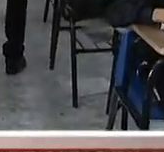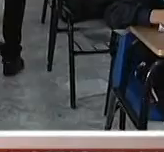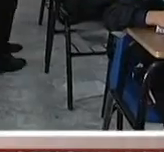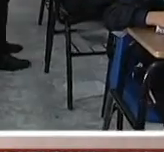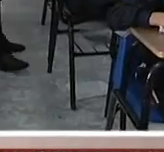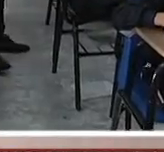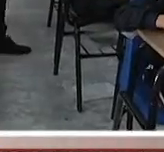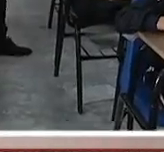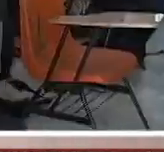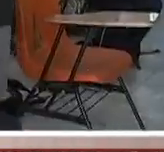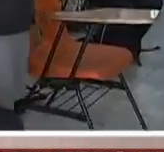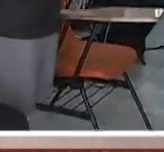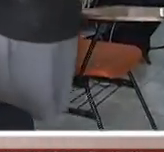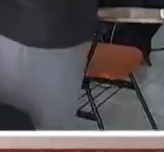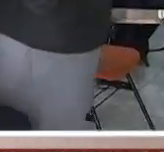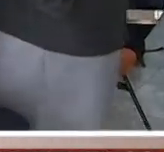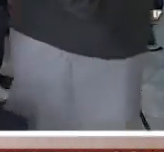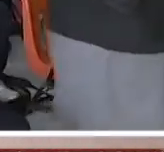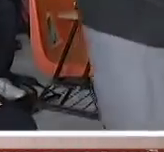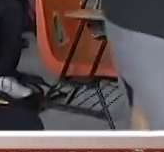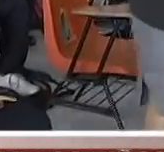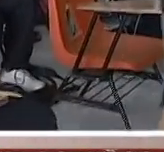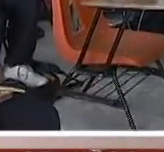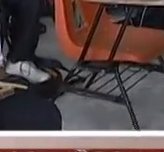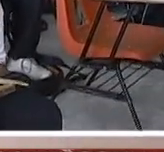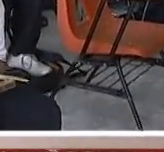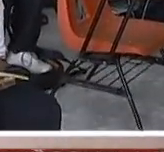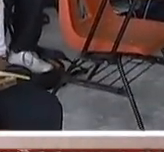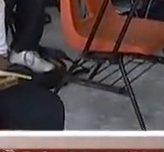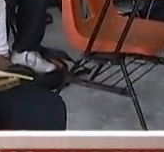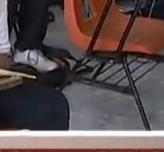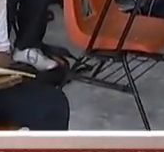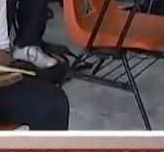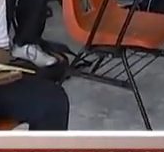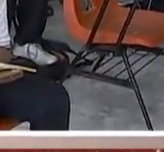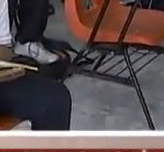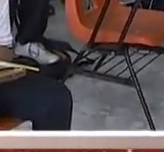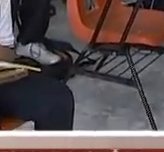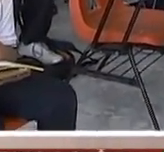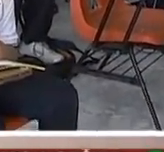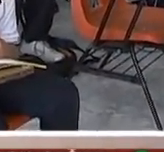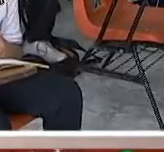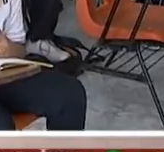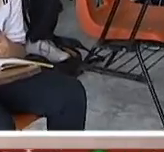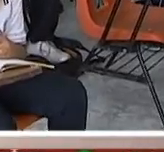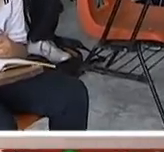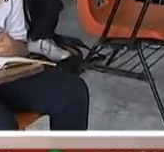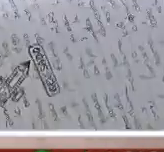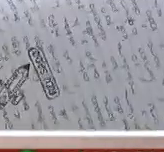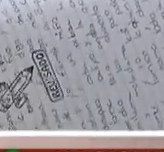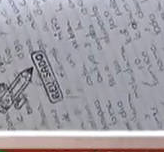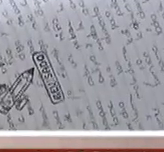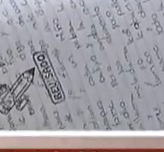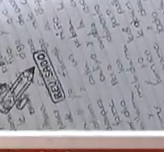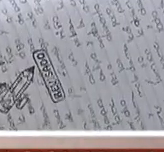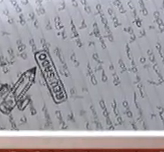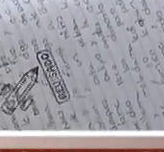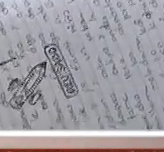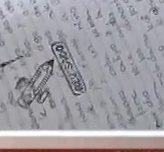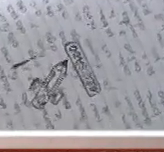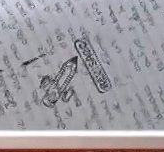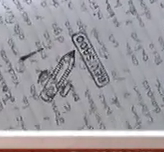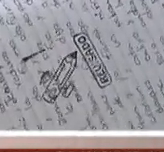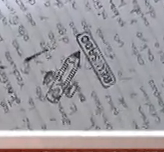papis para, digamos, disminuir. Nada puede quitar los nervios del primer día, pero sí, claro, los papás tienen un papel importante en